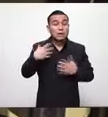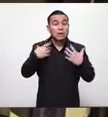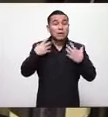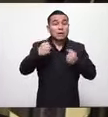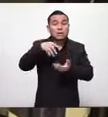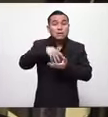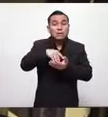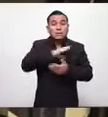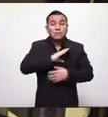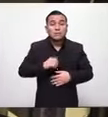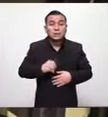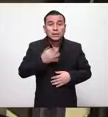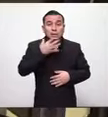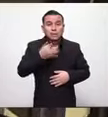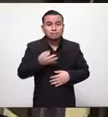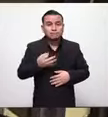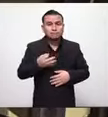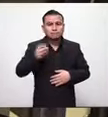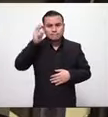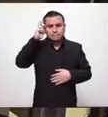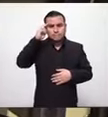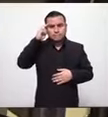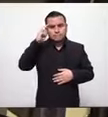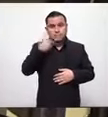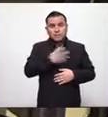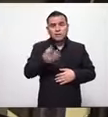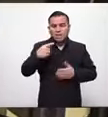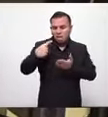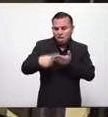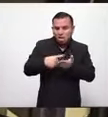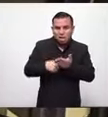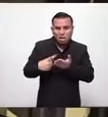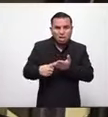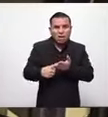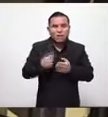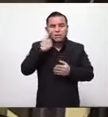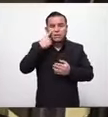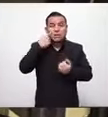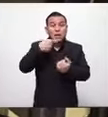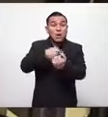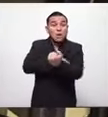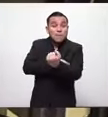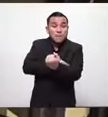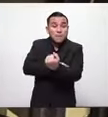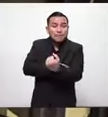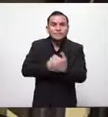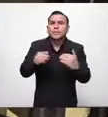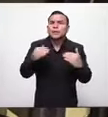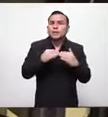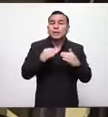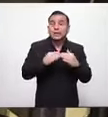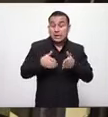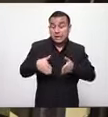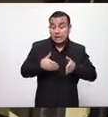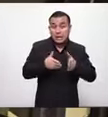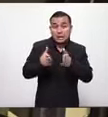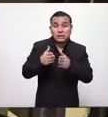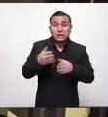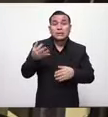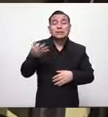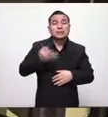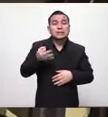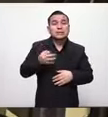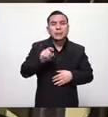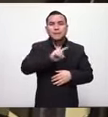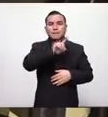país no solo se están debatiendo en esas clínicas en esos hospitales sino que también en las calles la